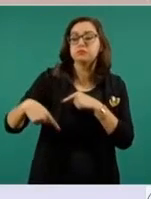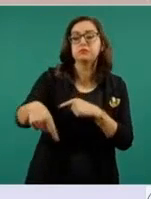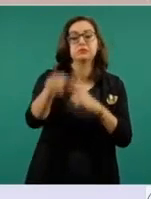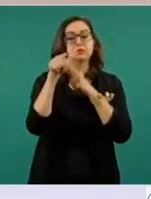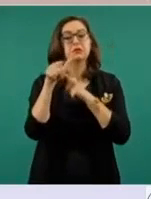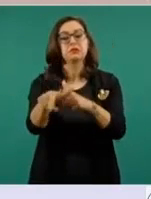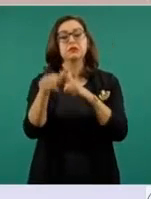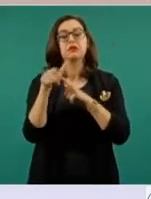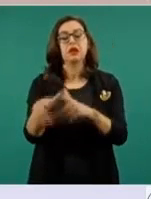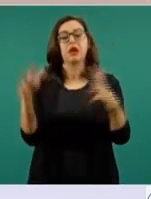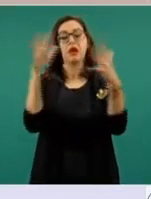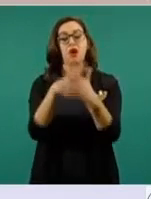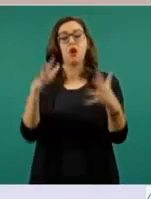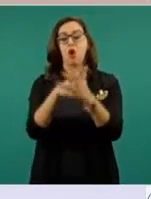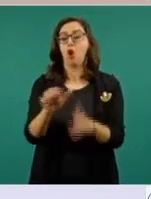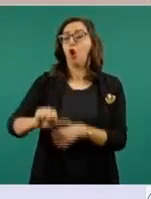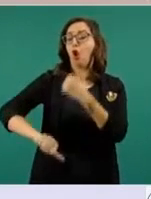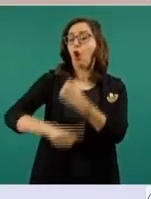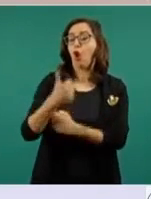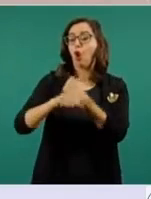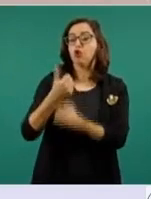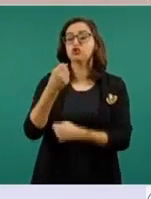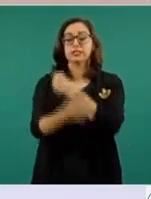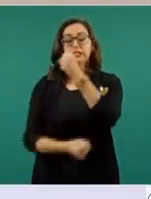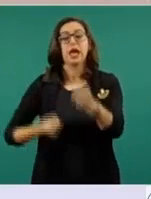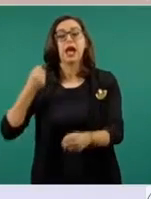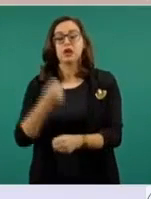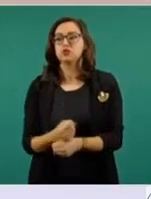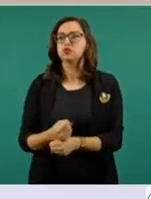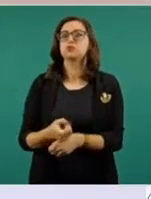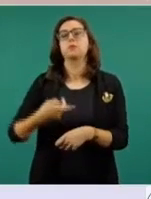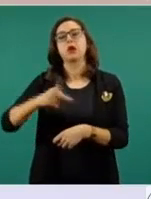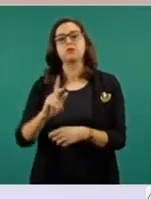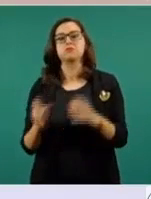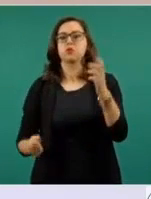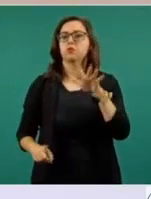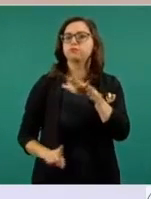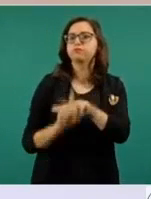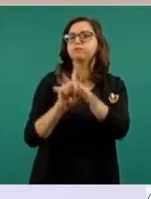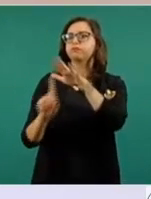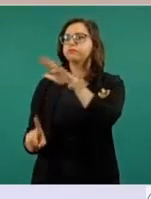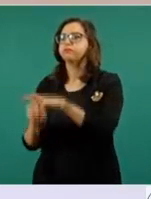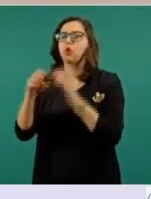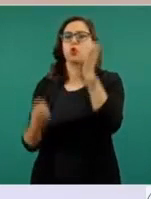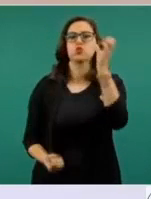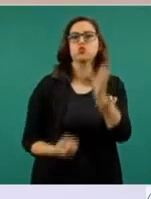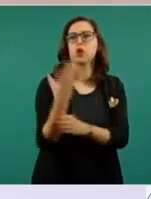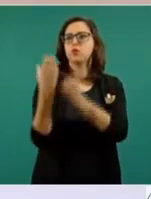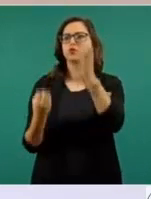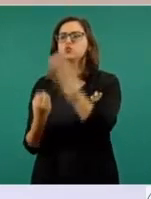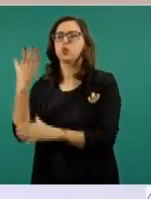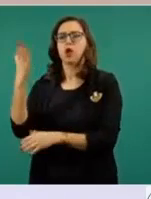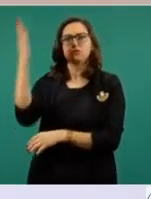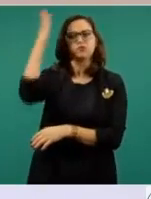héroes como el siervo de la nación, José María Morelos, que con un pensamiento auténtico redactó los